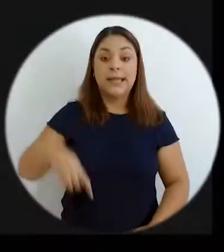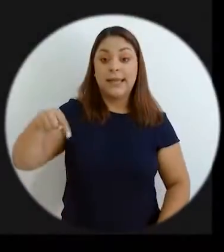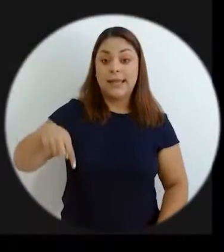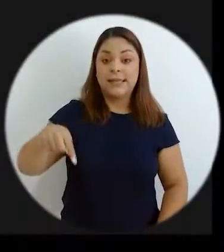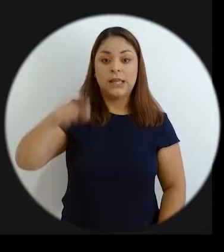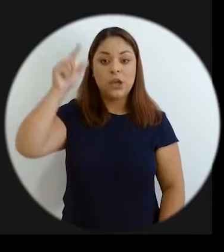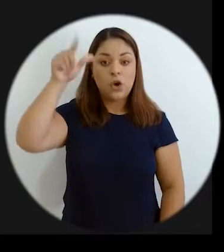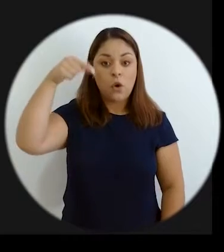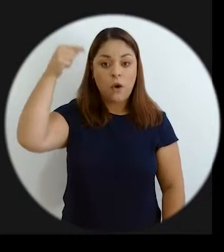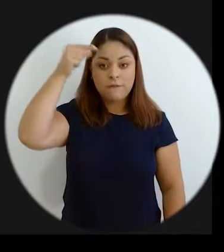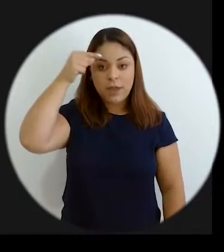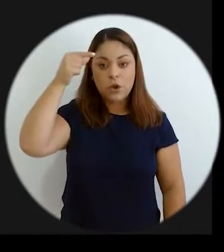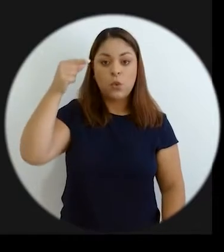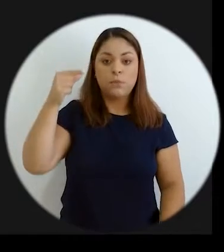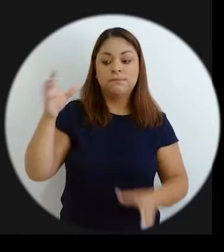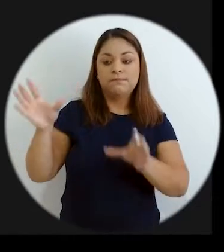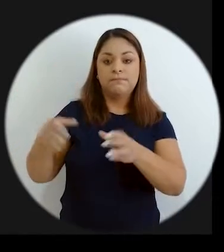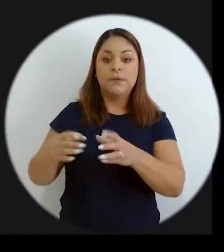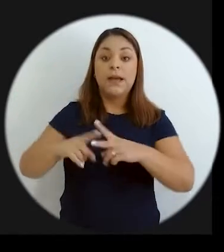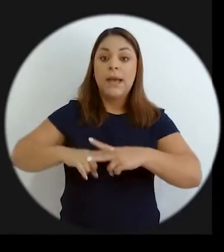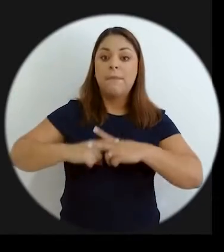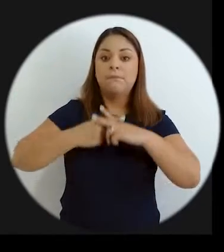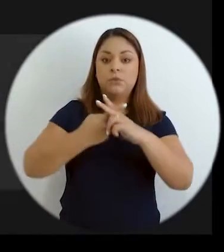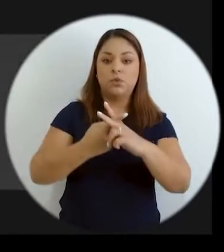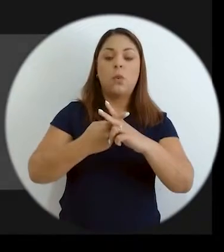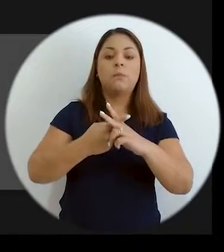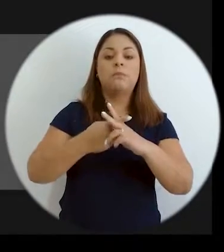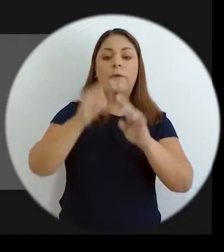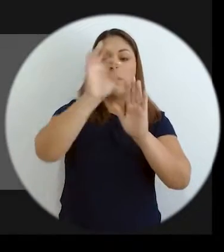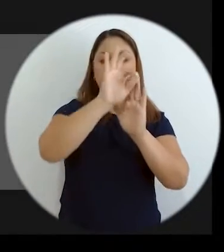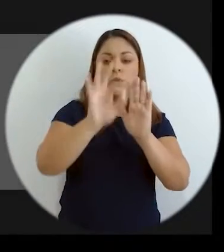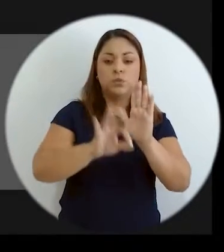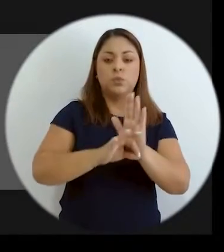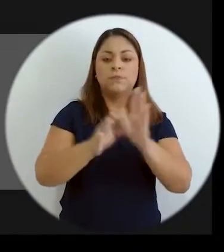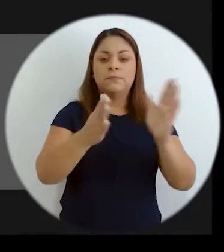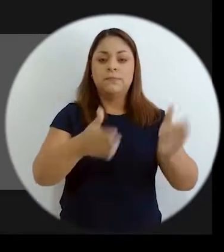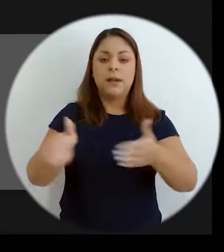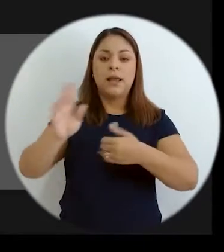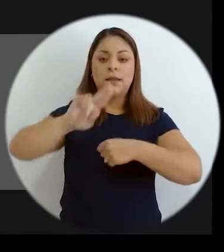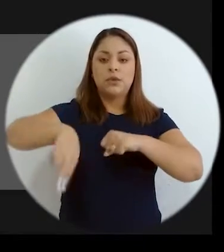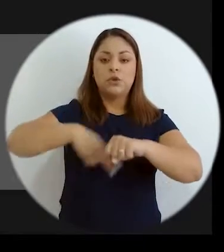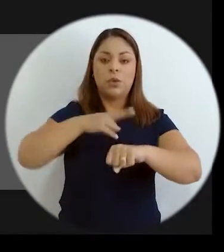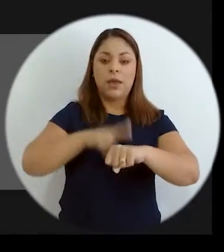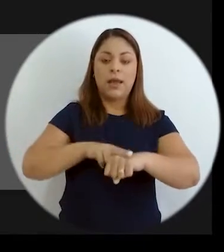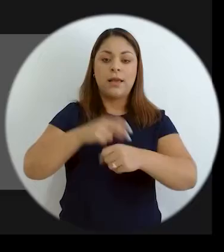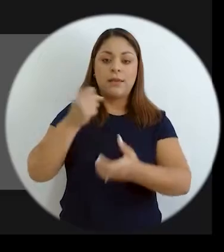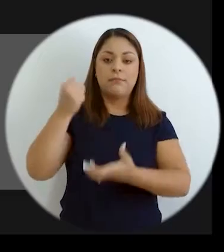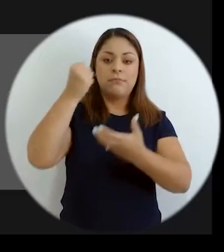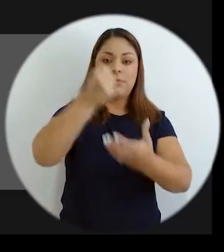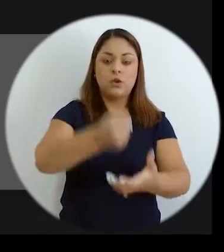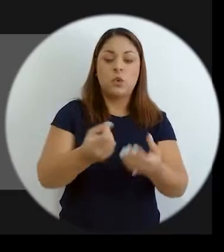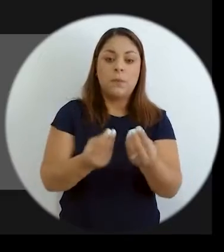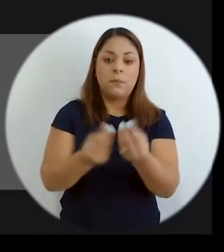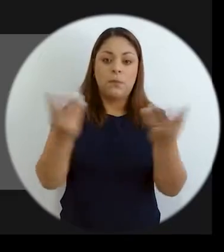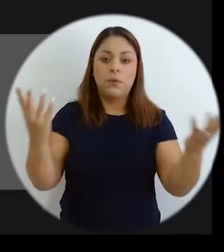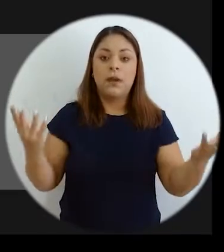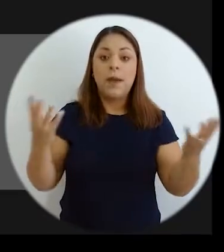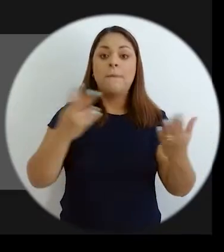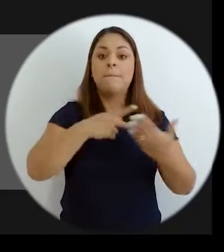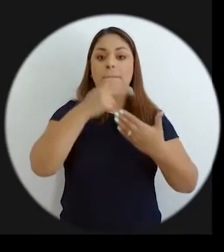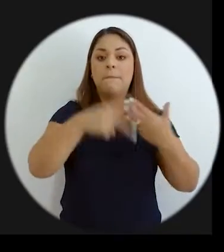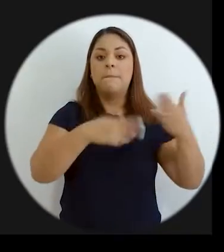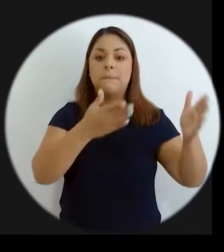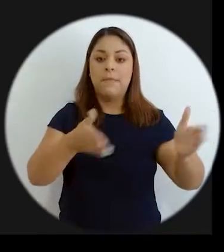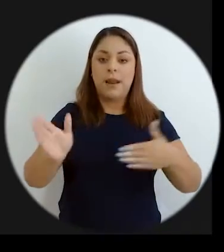Este gobierno empezó desde la formulación del Plan Nacional de Desarrollo e Inversión Pública con un